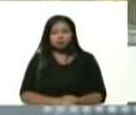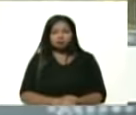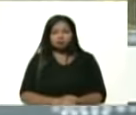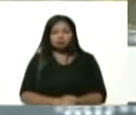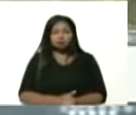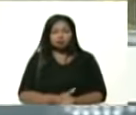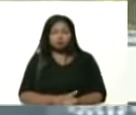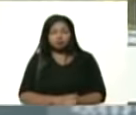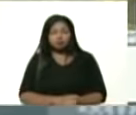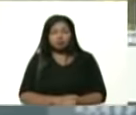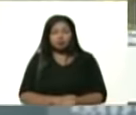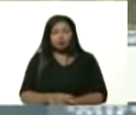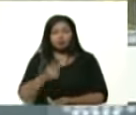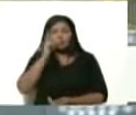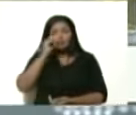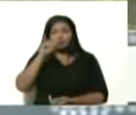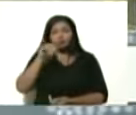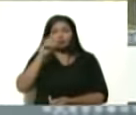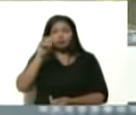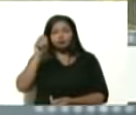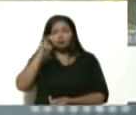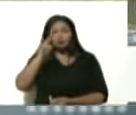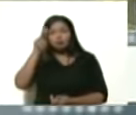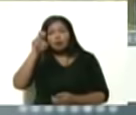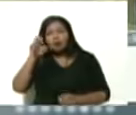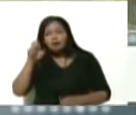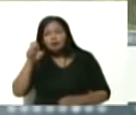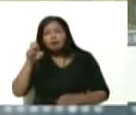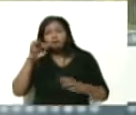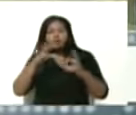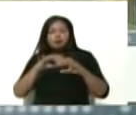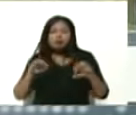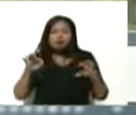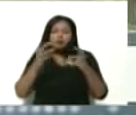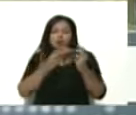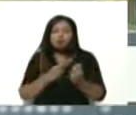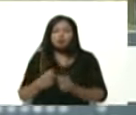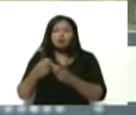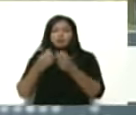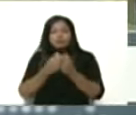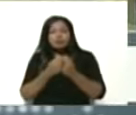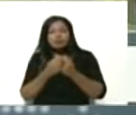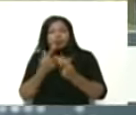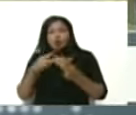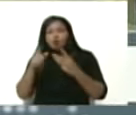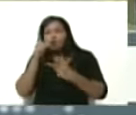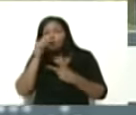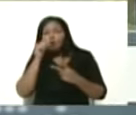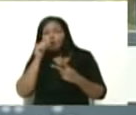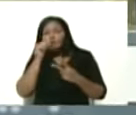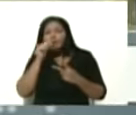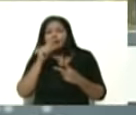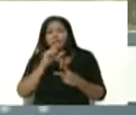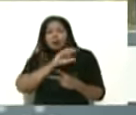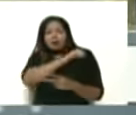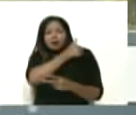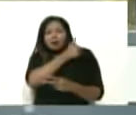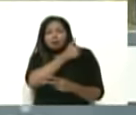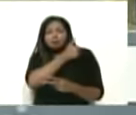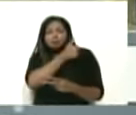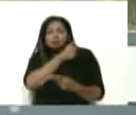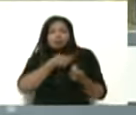Josué Madrid secretario de Economía Williams Olivo gerente ejecutivo